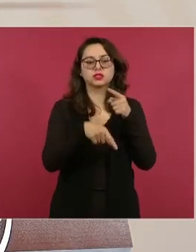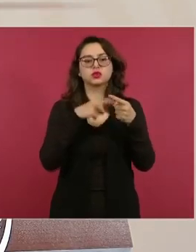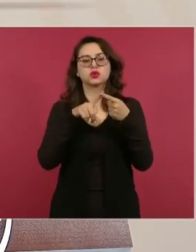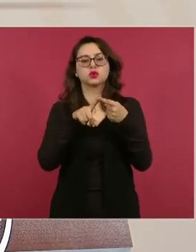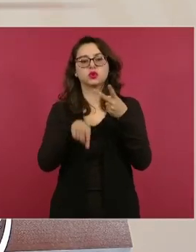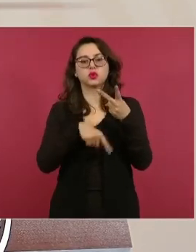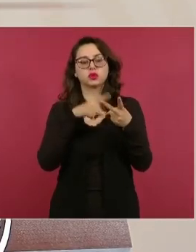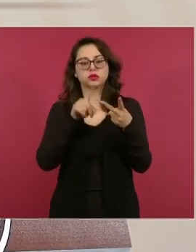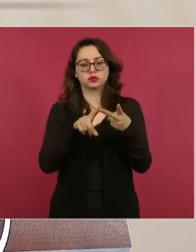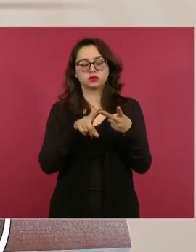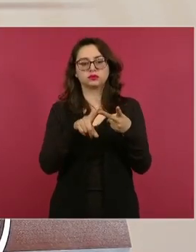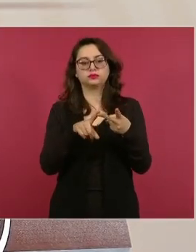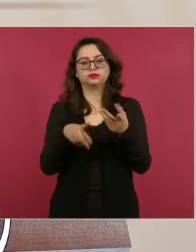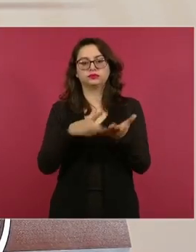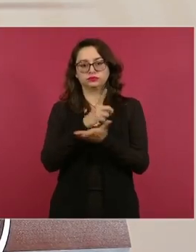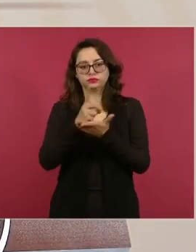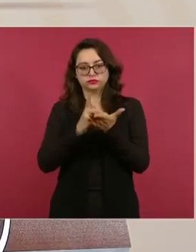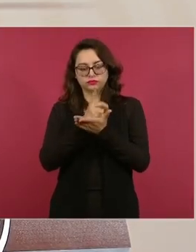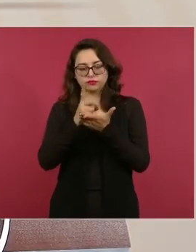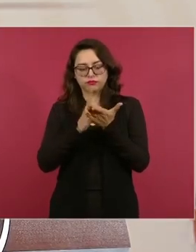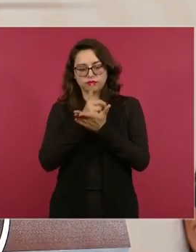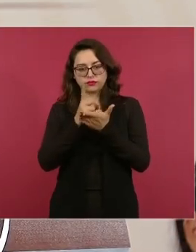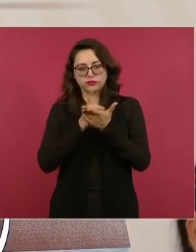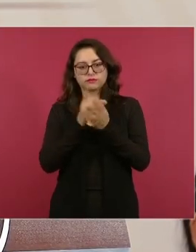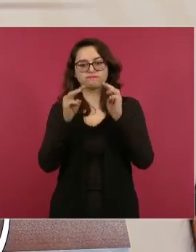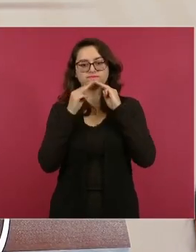el narcotráfico